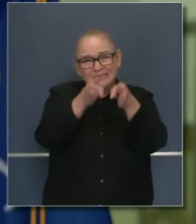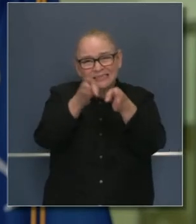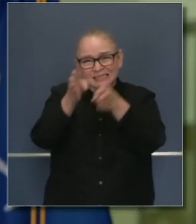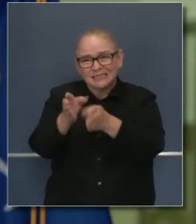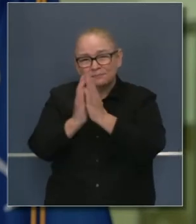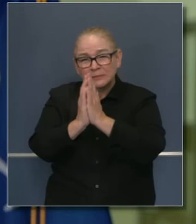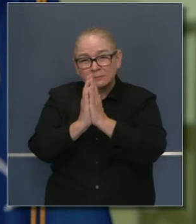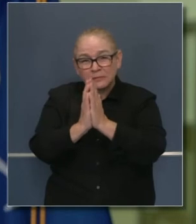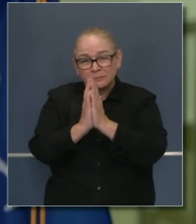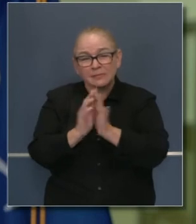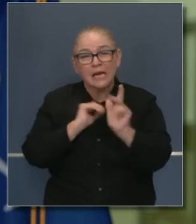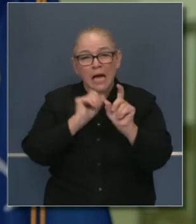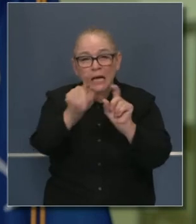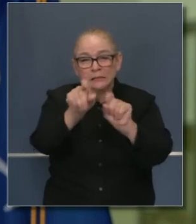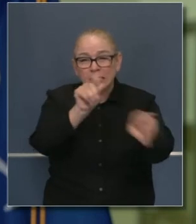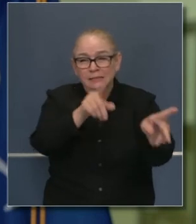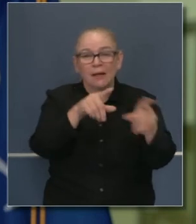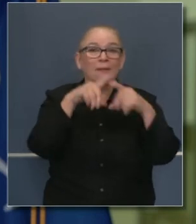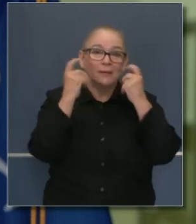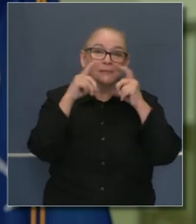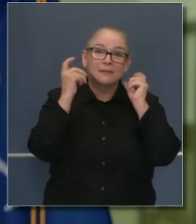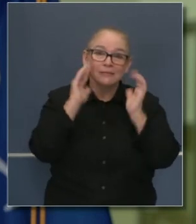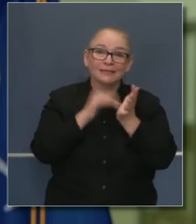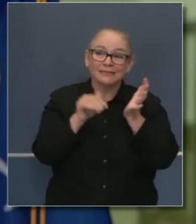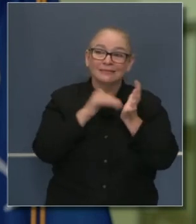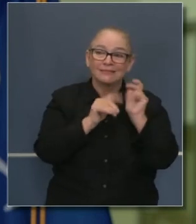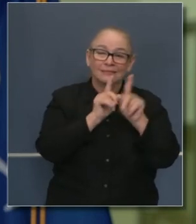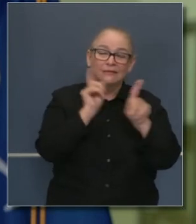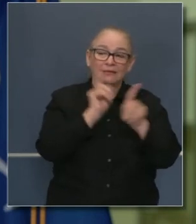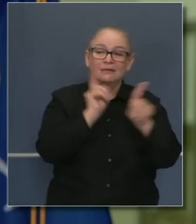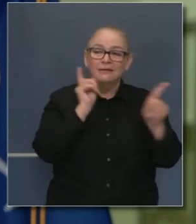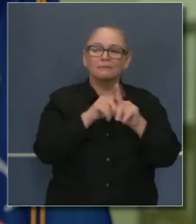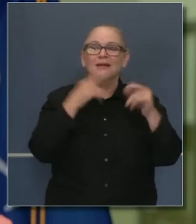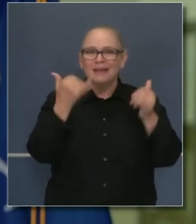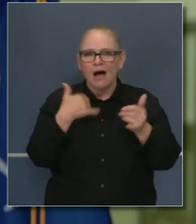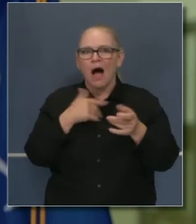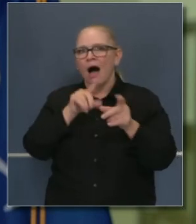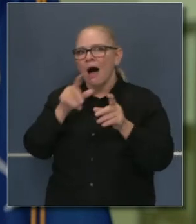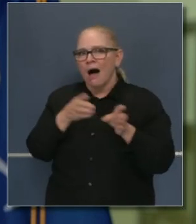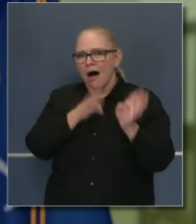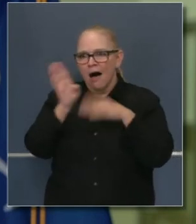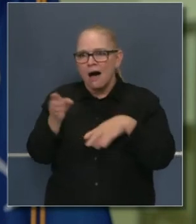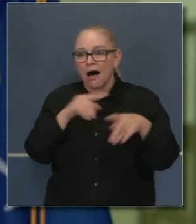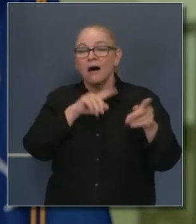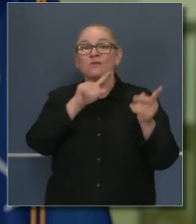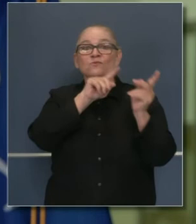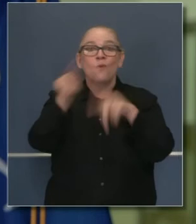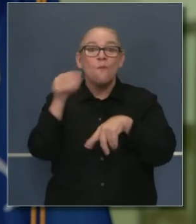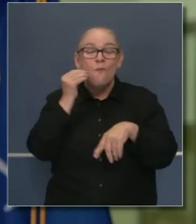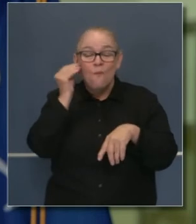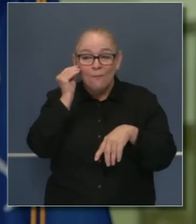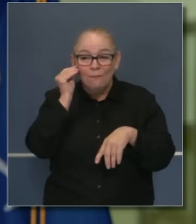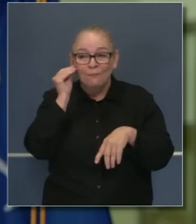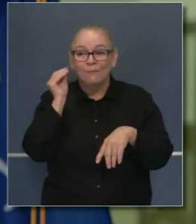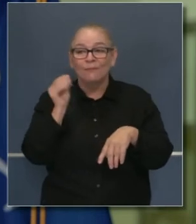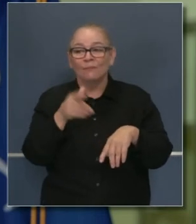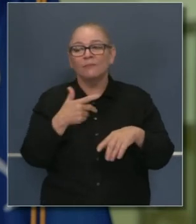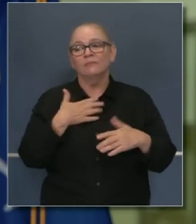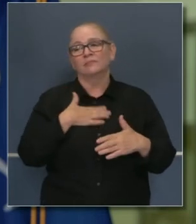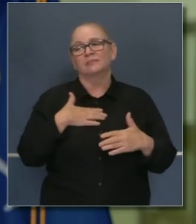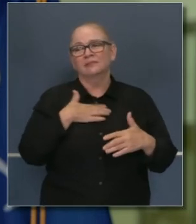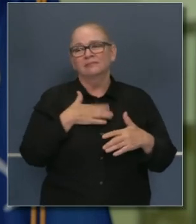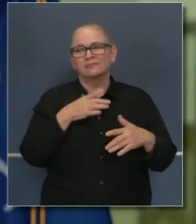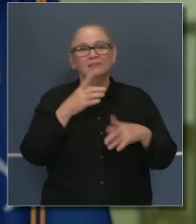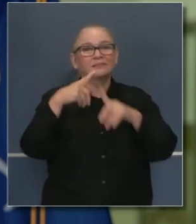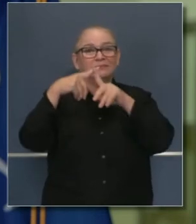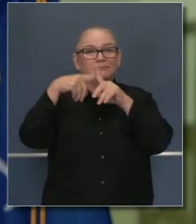pido muchas cosas realmente en cuanto a la mascarilla y el contacto físico y todo eso. También les pido que cuando lleguen a la casa, que si se acuerdan, que